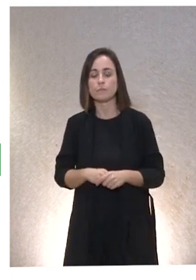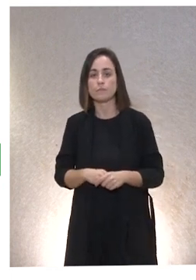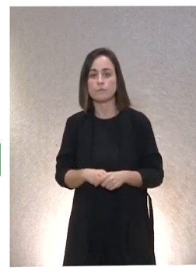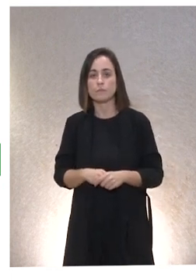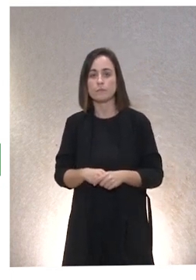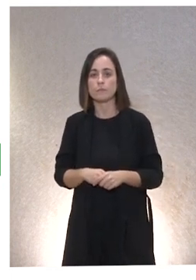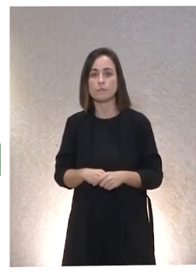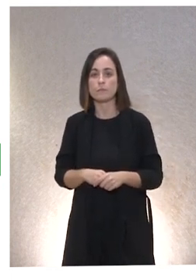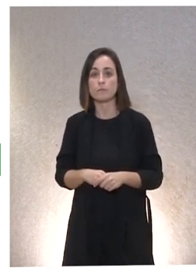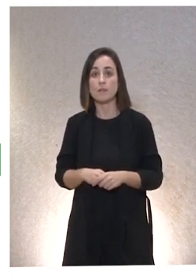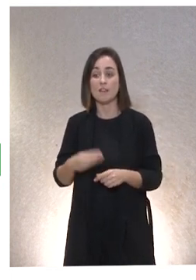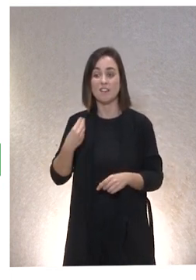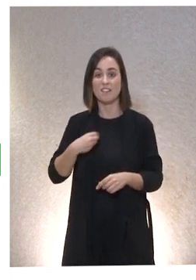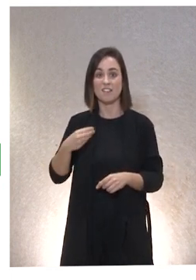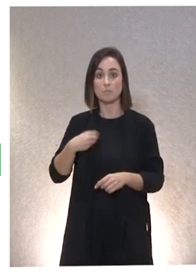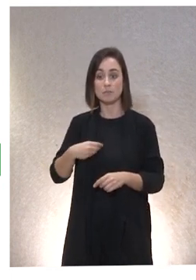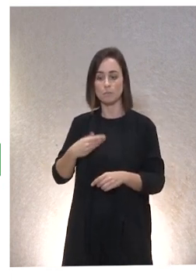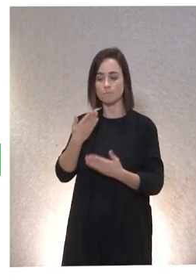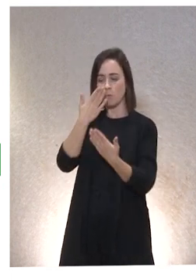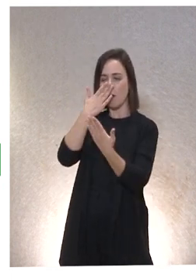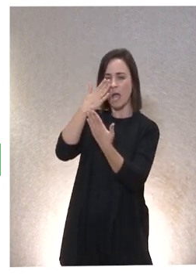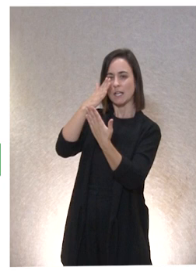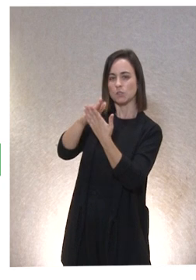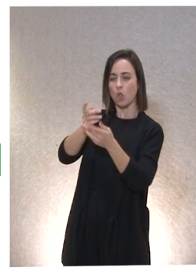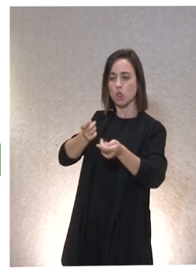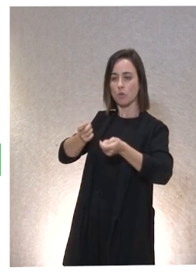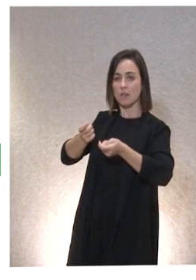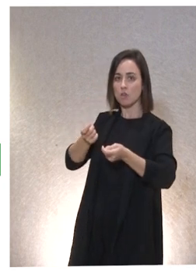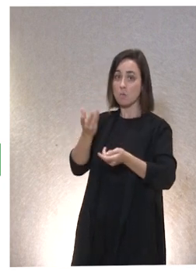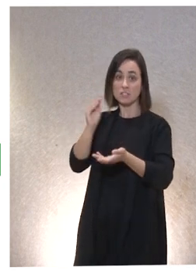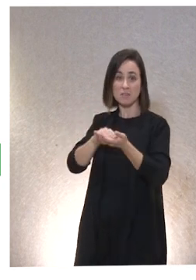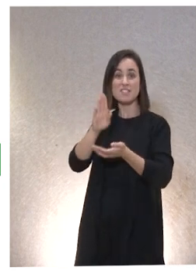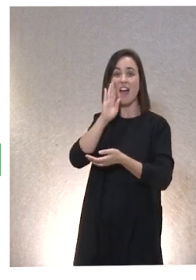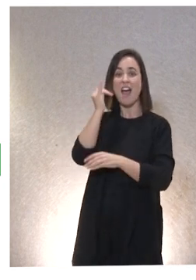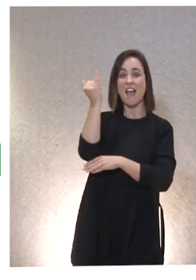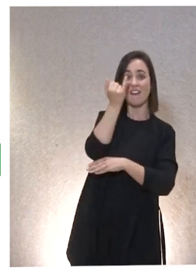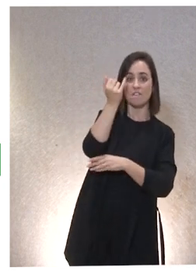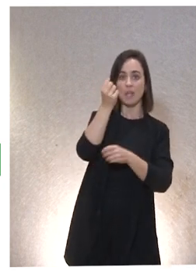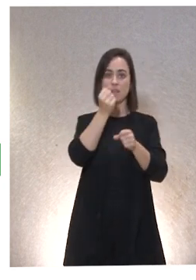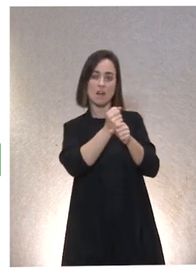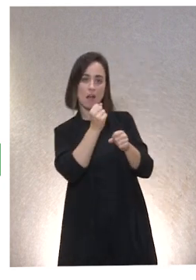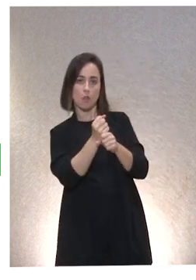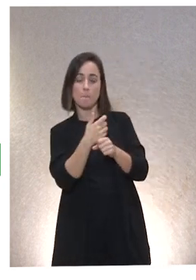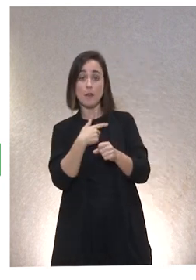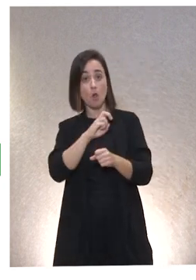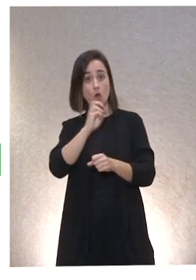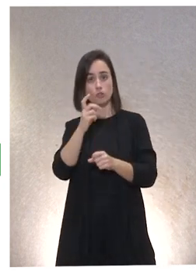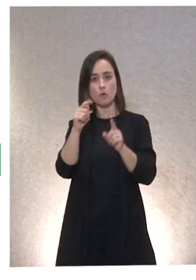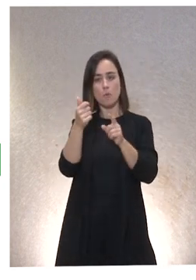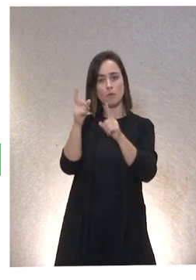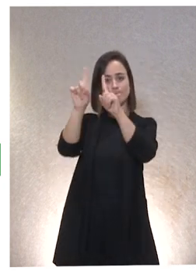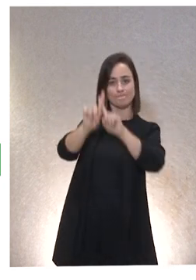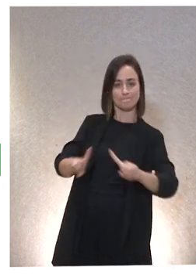esa dominación a veces es descarada, el empleador abusón y el empleador, pero otras veces es sutil. Y por eso